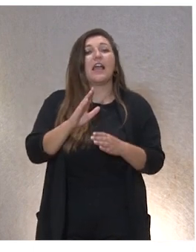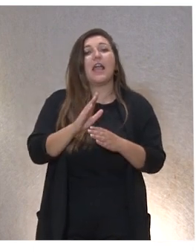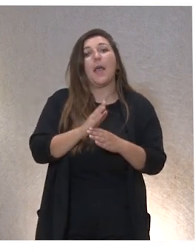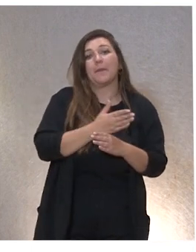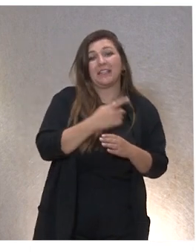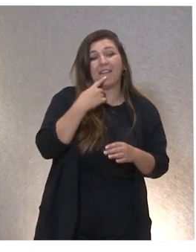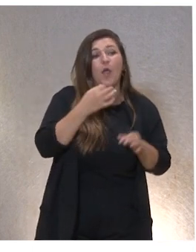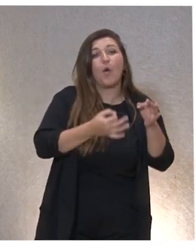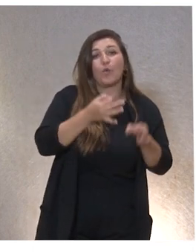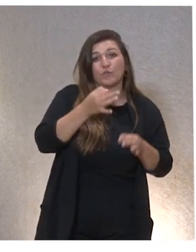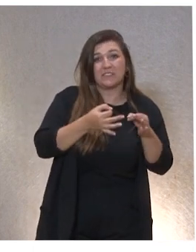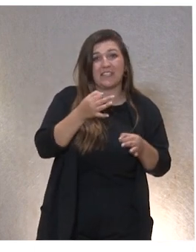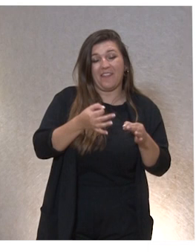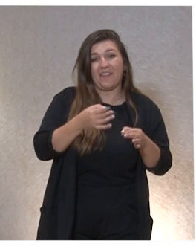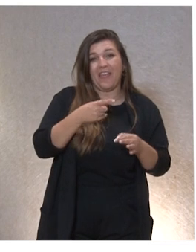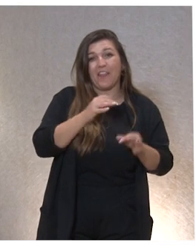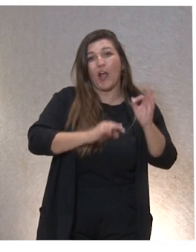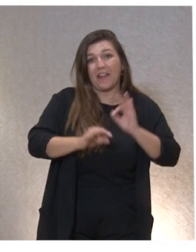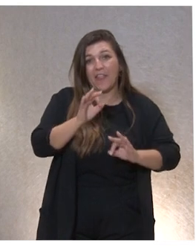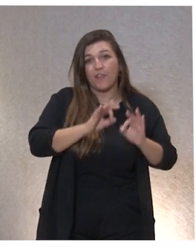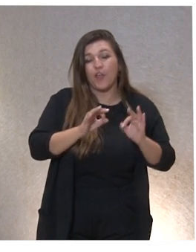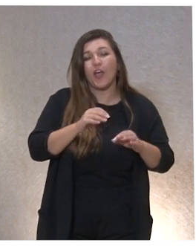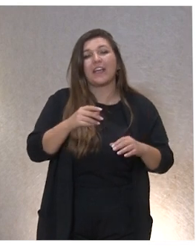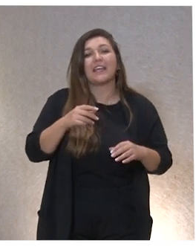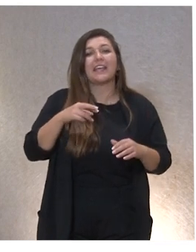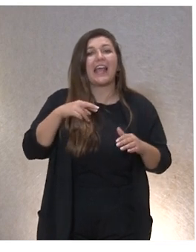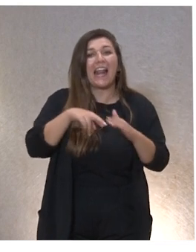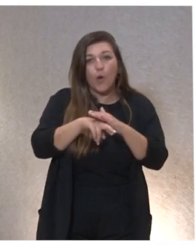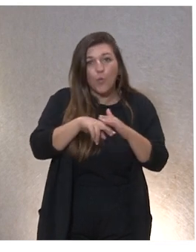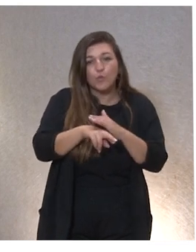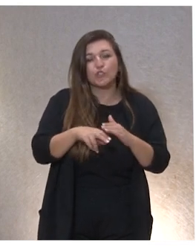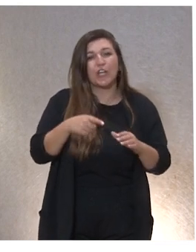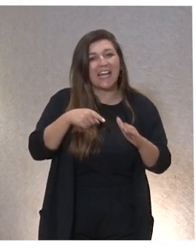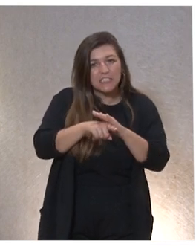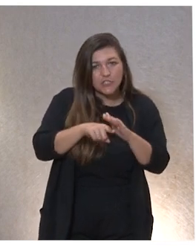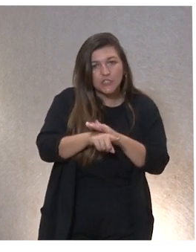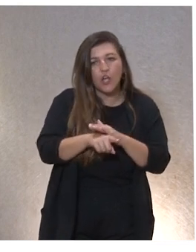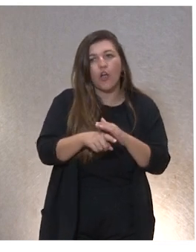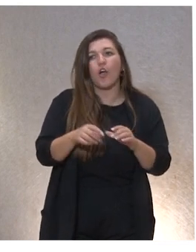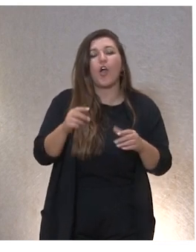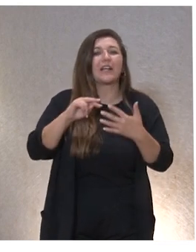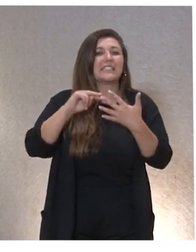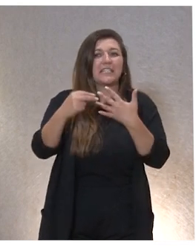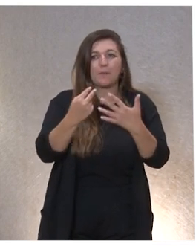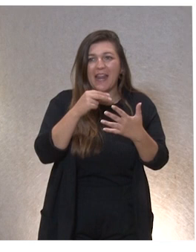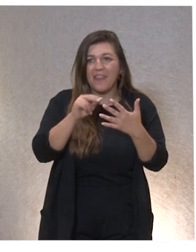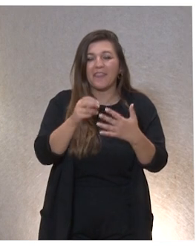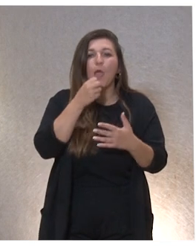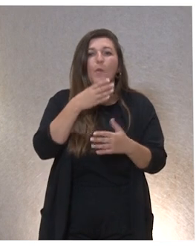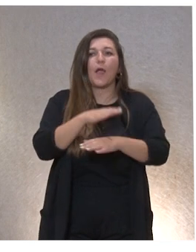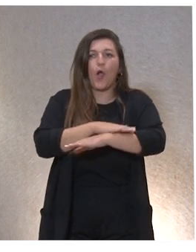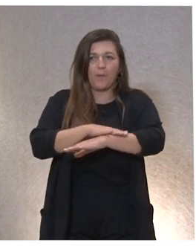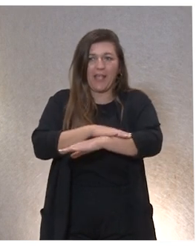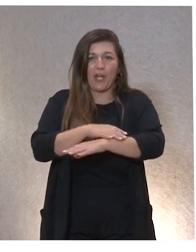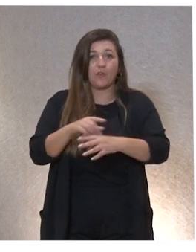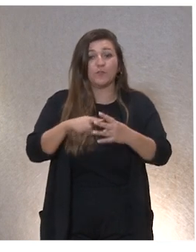justicia ¿no? en la organización y en la gestión de los recursos pues transparencia como hemos dicho y buen gobierno ¿no? y estas serían un poco las